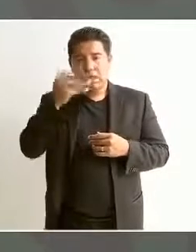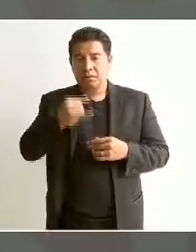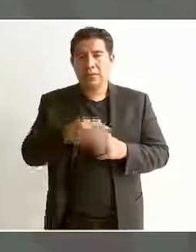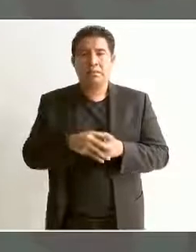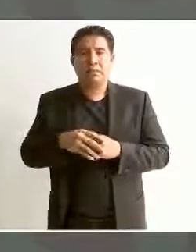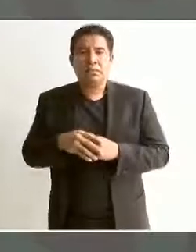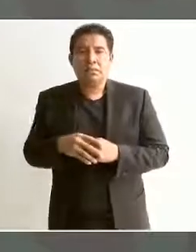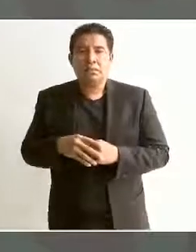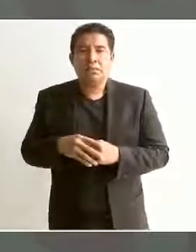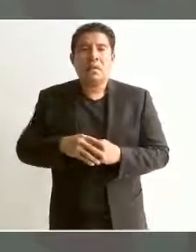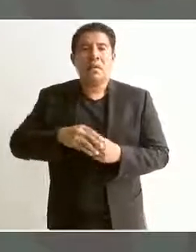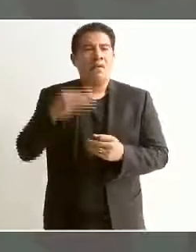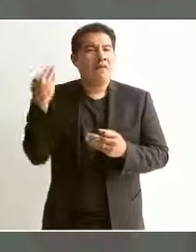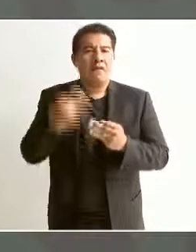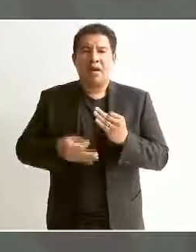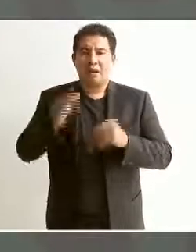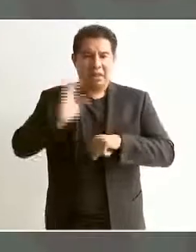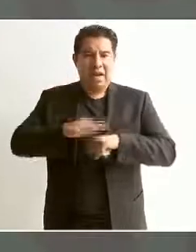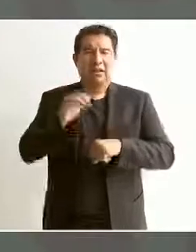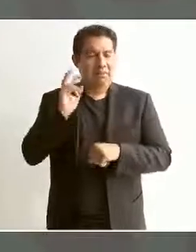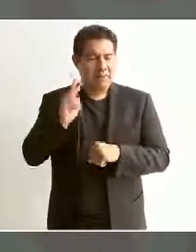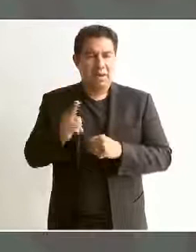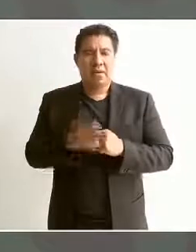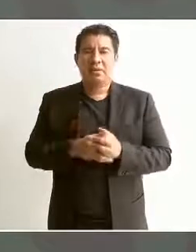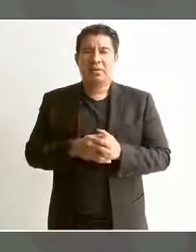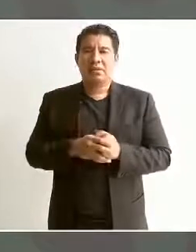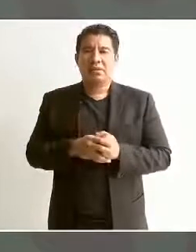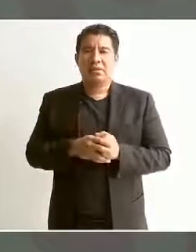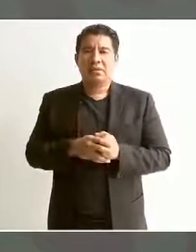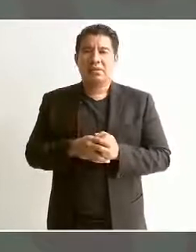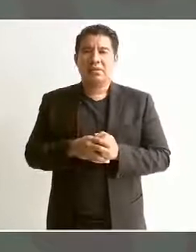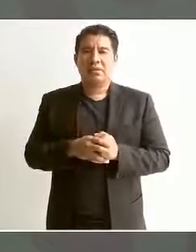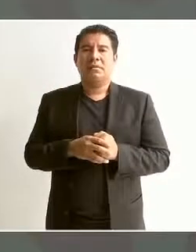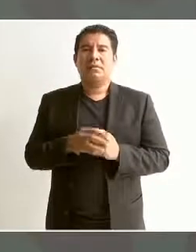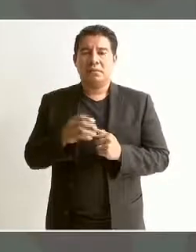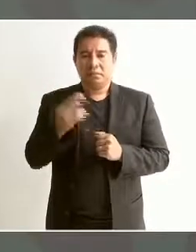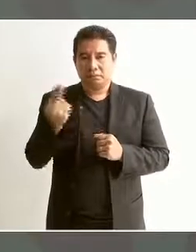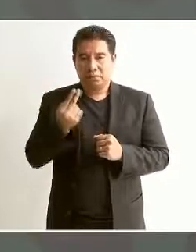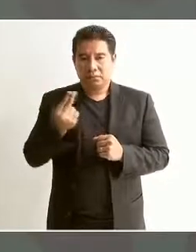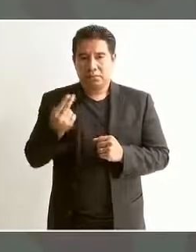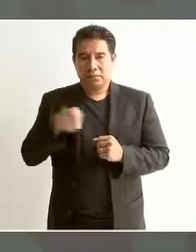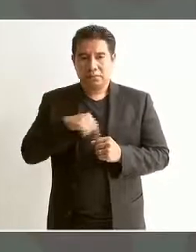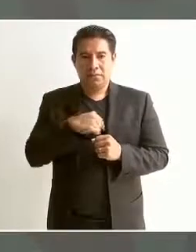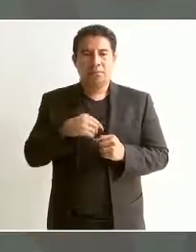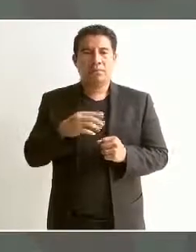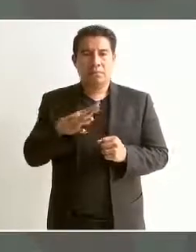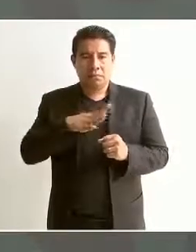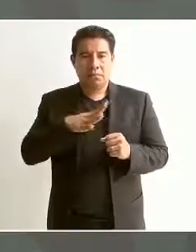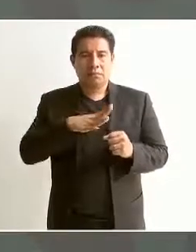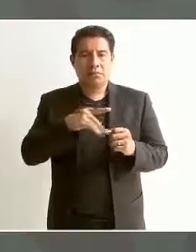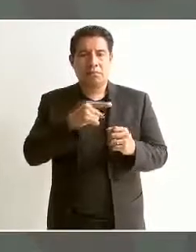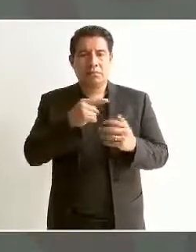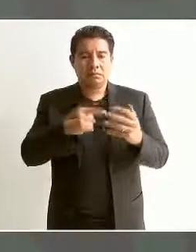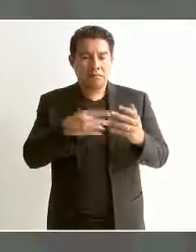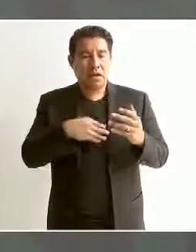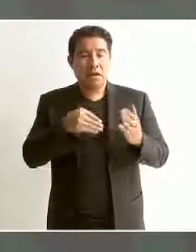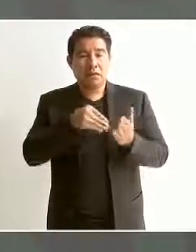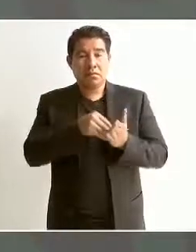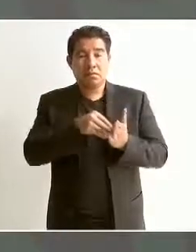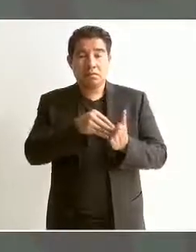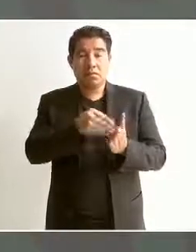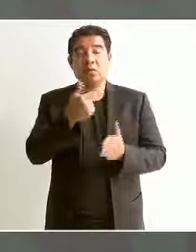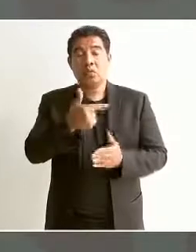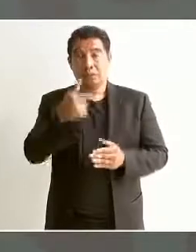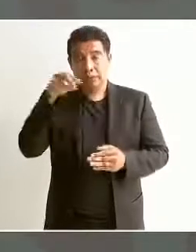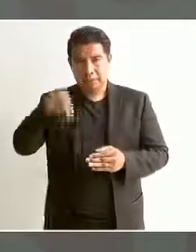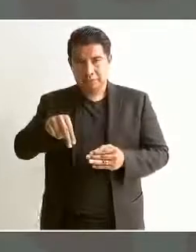No, también hace falta que tengamos presencia de la Guardia